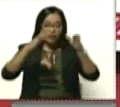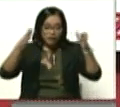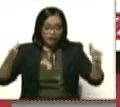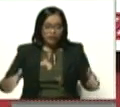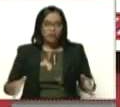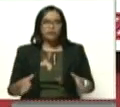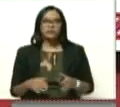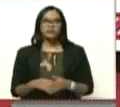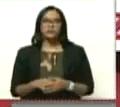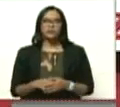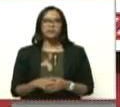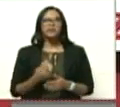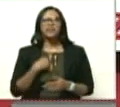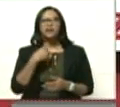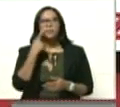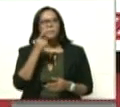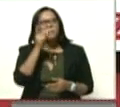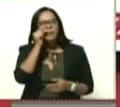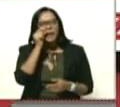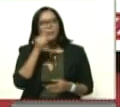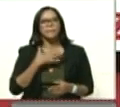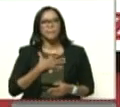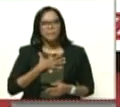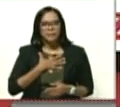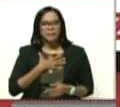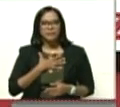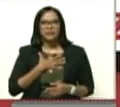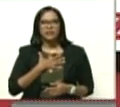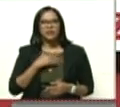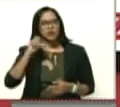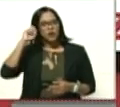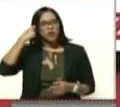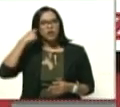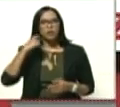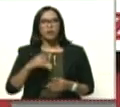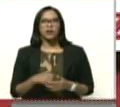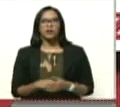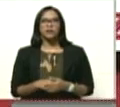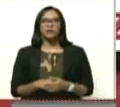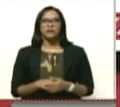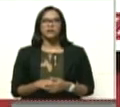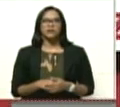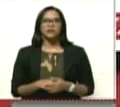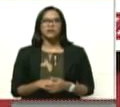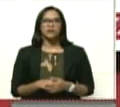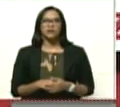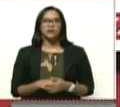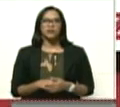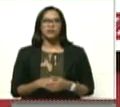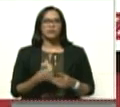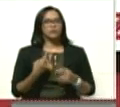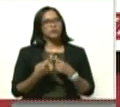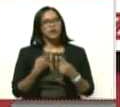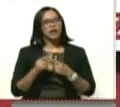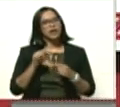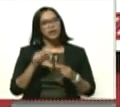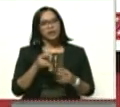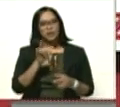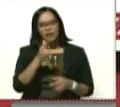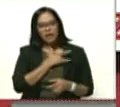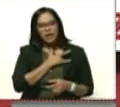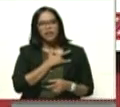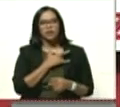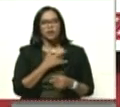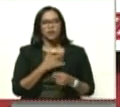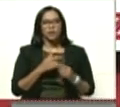Es que yo le cuento, mira, mi papá, yo recuerdo, uno tiene el agarra de cariño de esas cosas también, porque mi papá